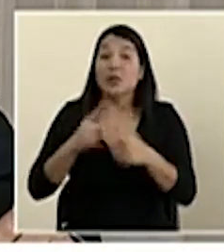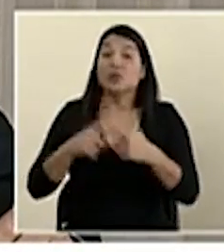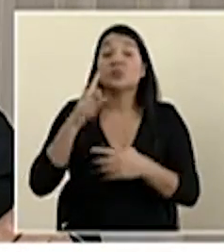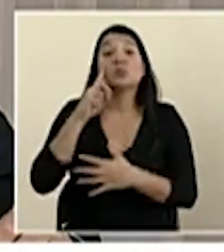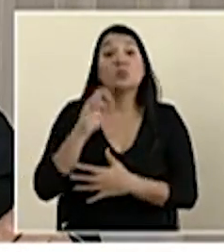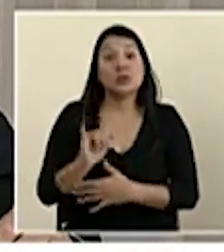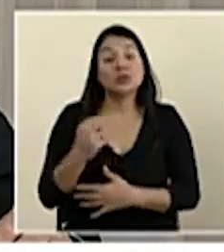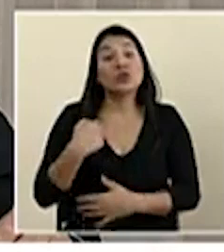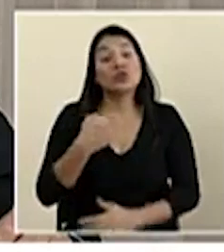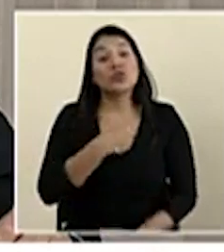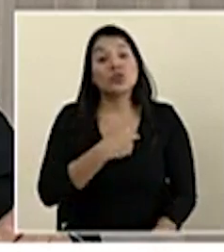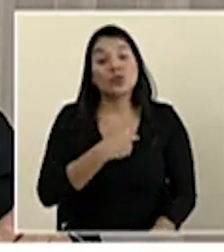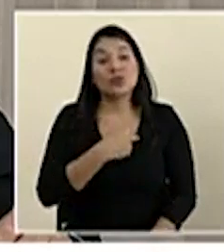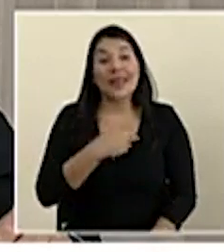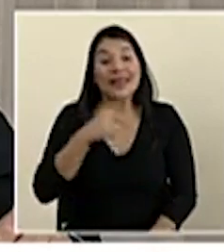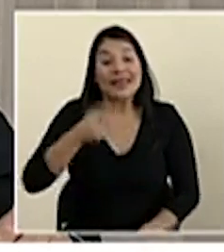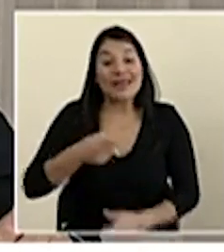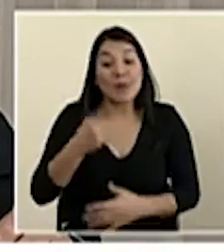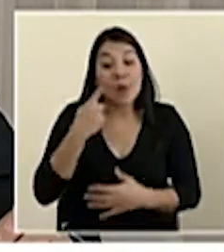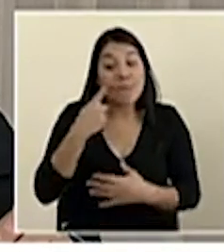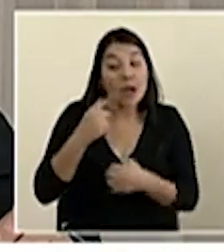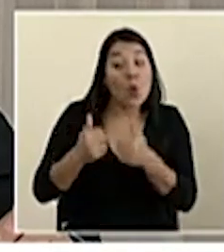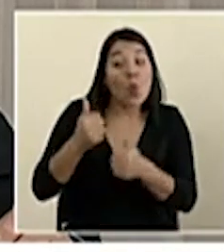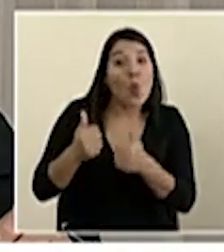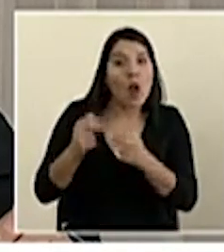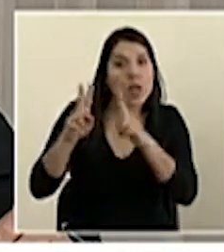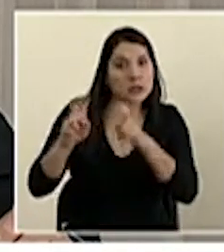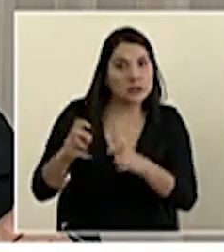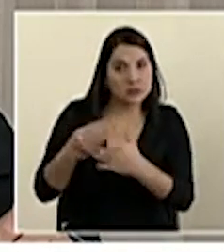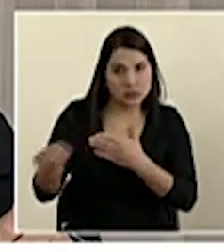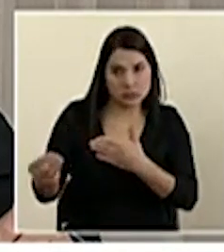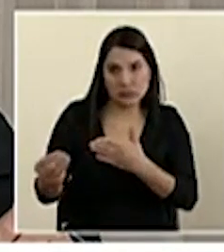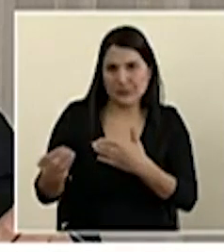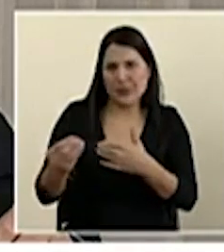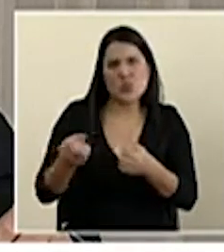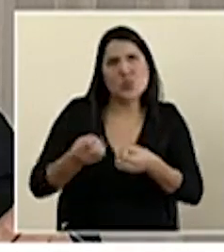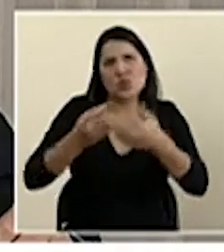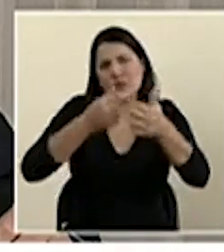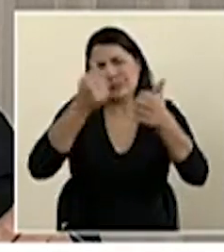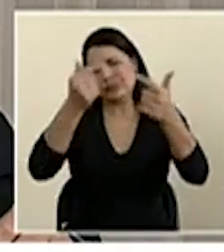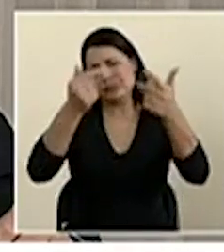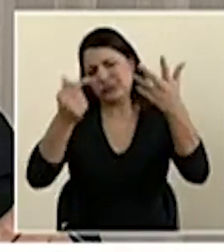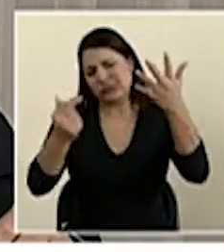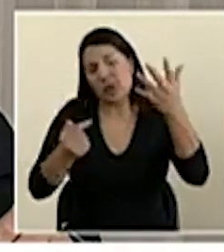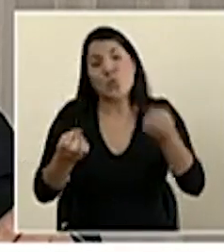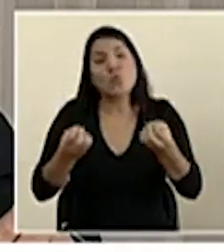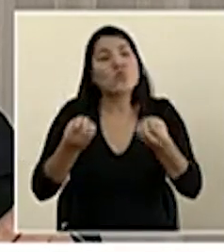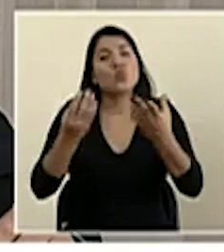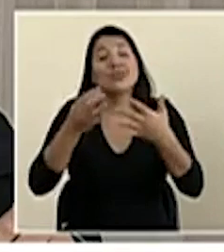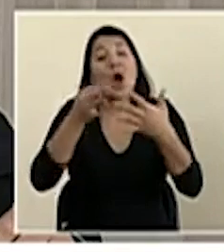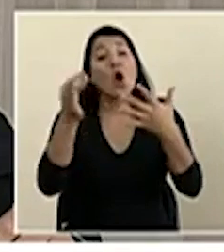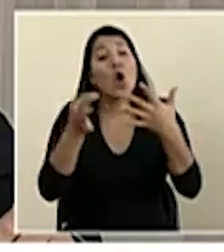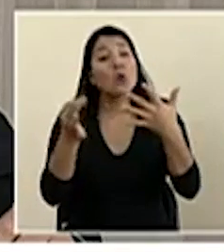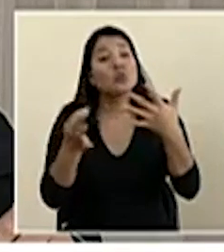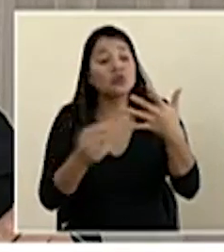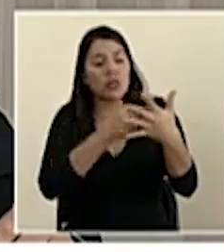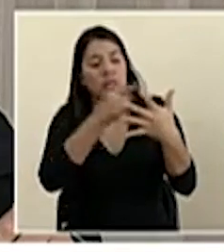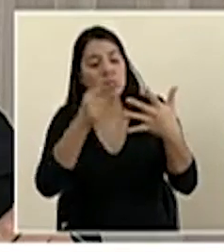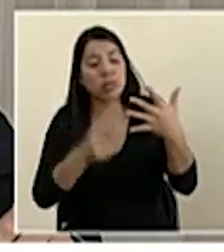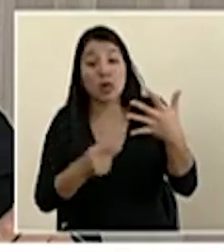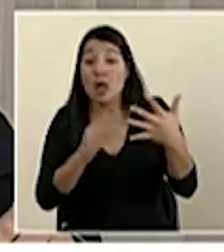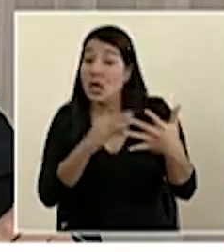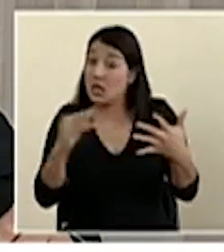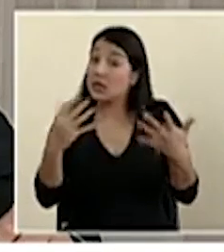que ver cuáles son las pruebas que vamos a adquirir. Hay muchísima oferta, hay muchas pruebas que han demostrado no ser